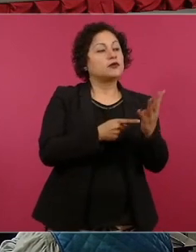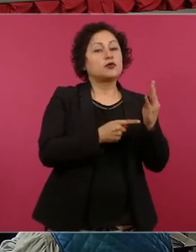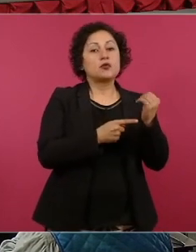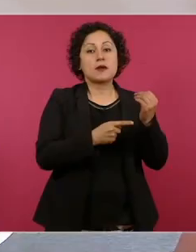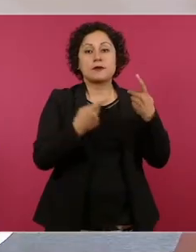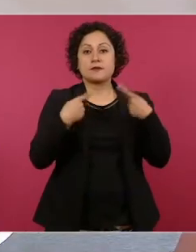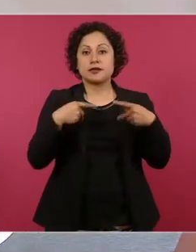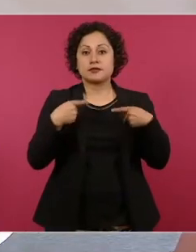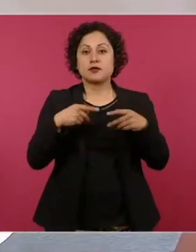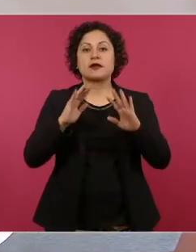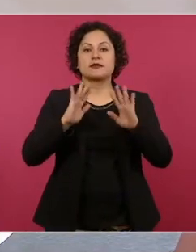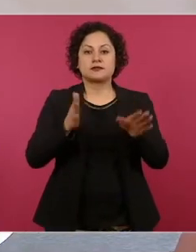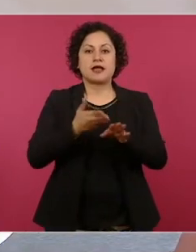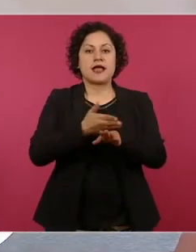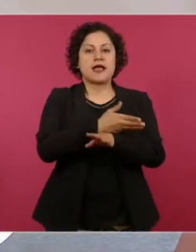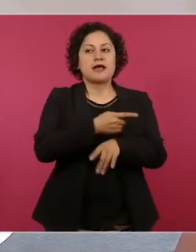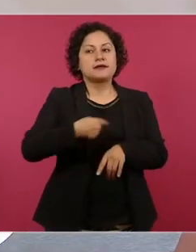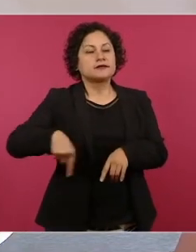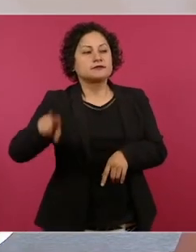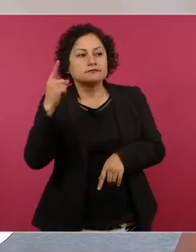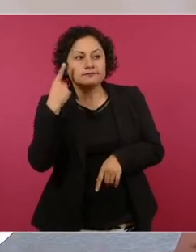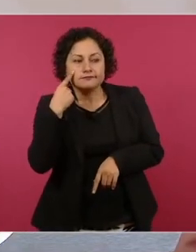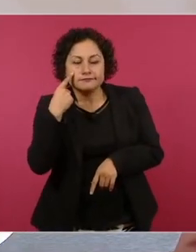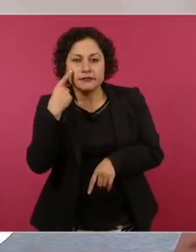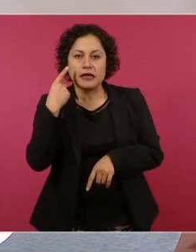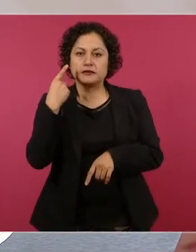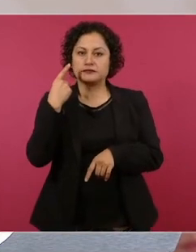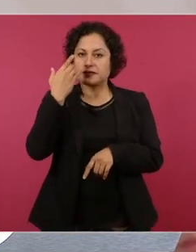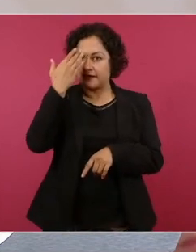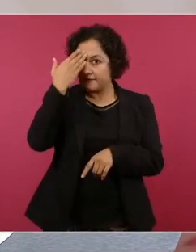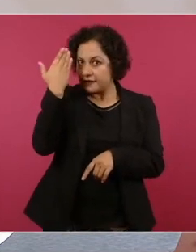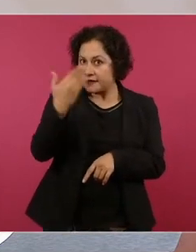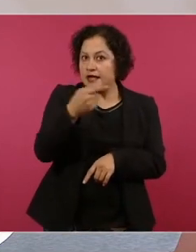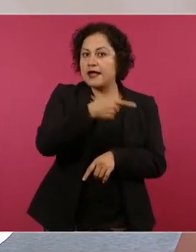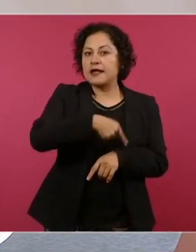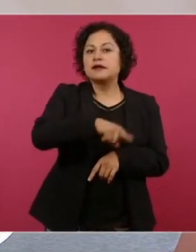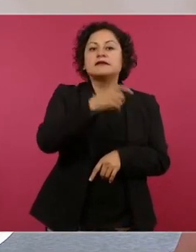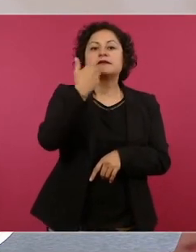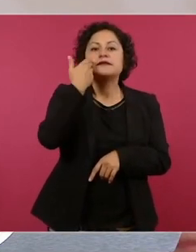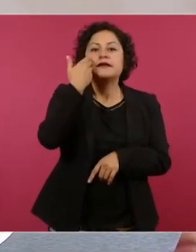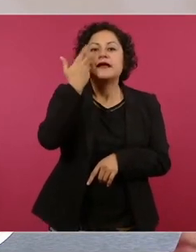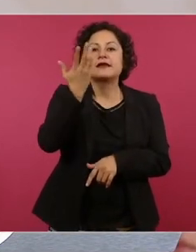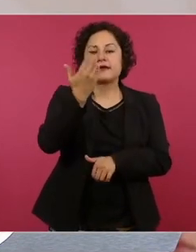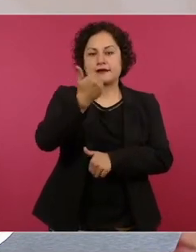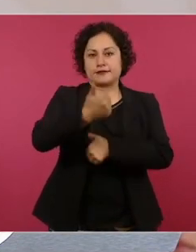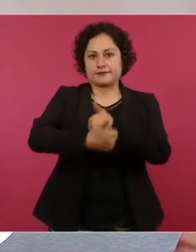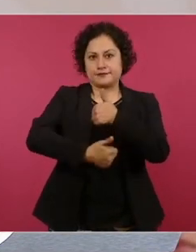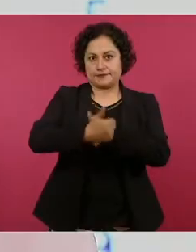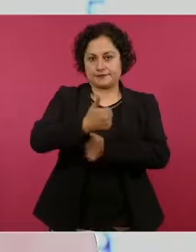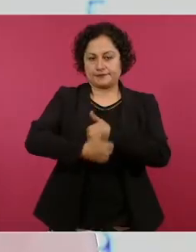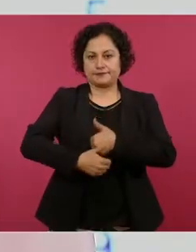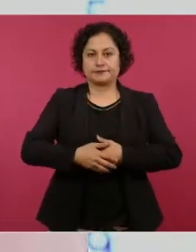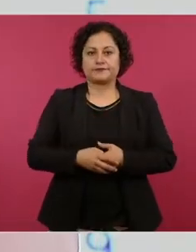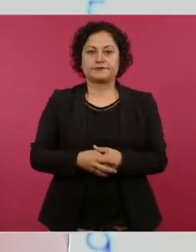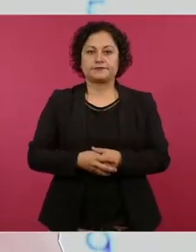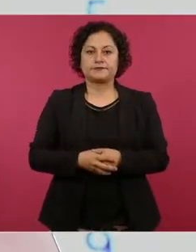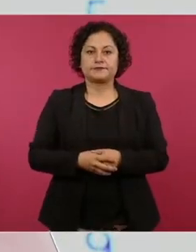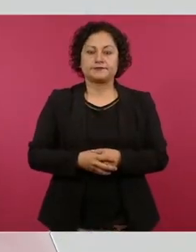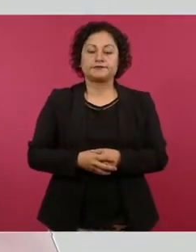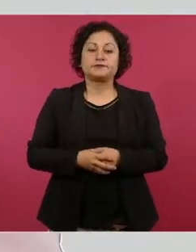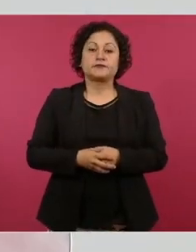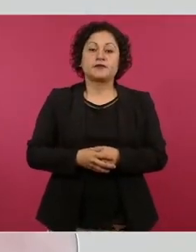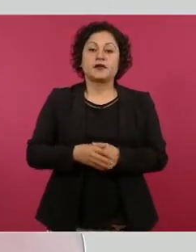popular o en algún momento manifestaron su deseo de competir. La